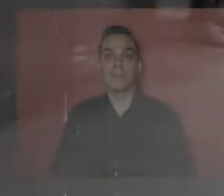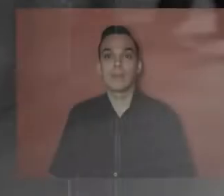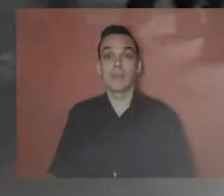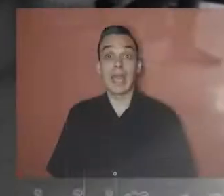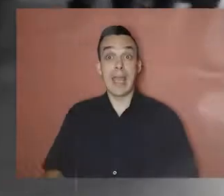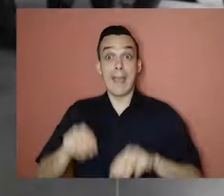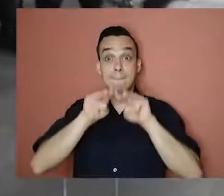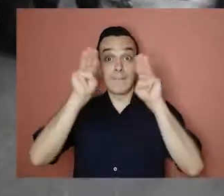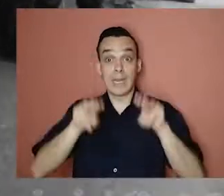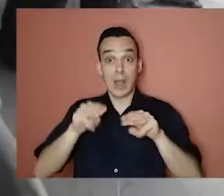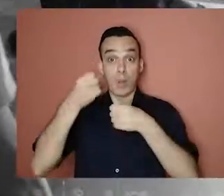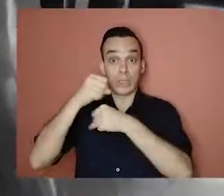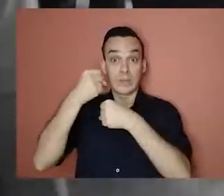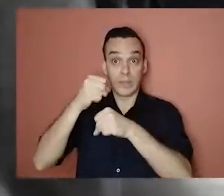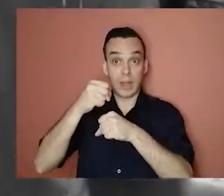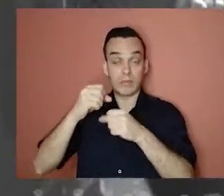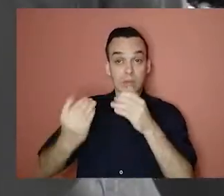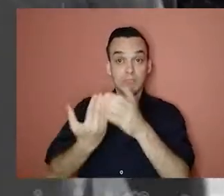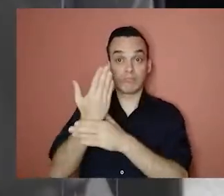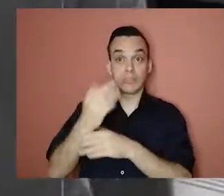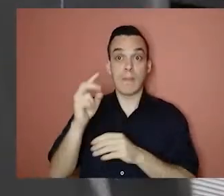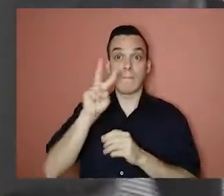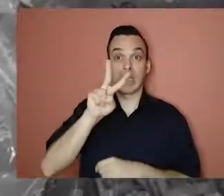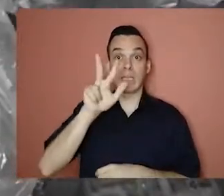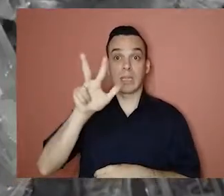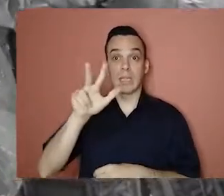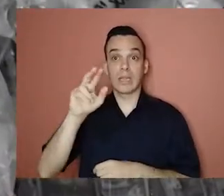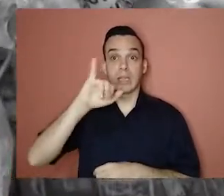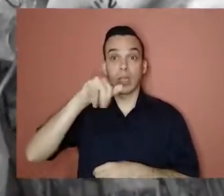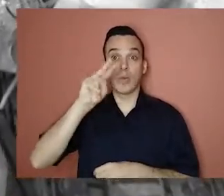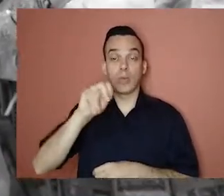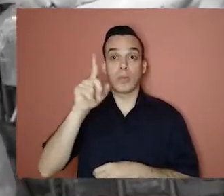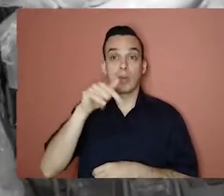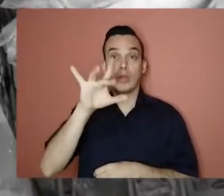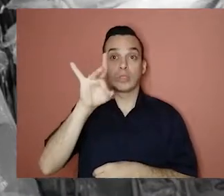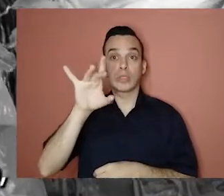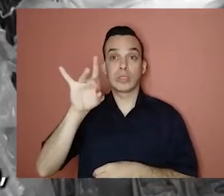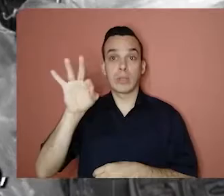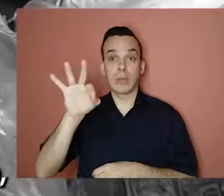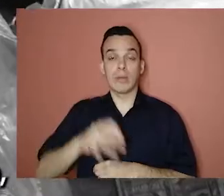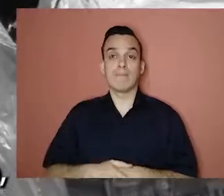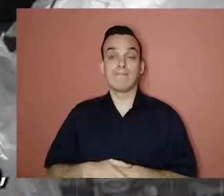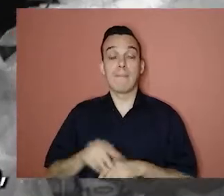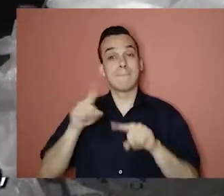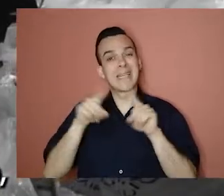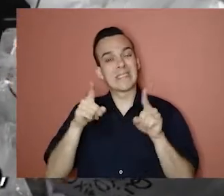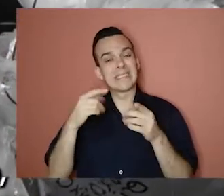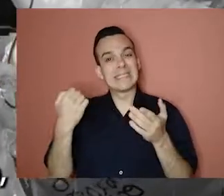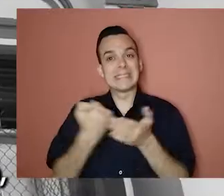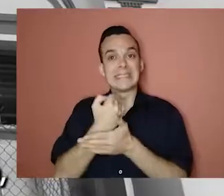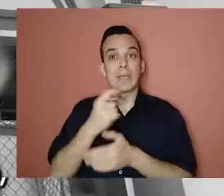El Mercado Municipal de Heredia fue inaugurado el 23 de junio de 1889. Debido a un terremoto en